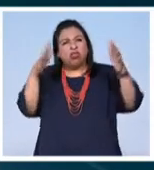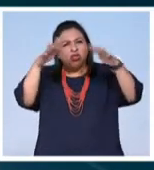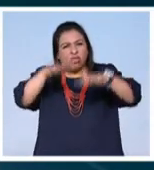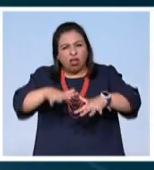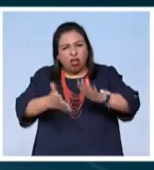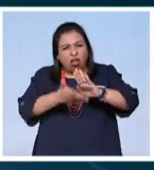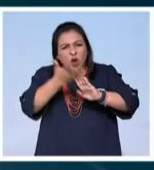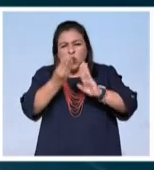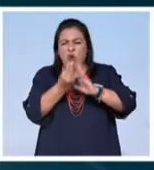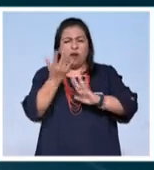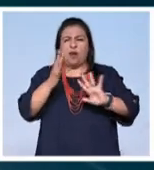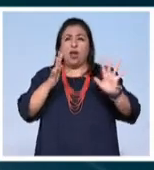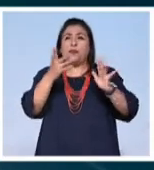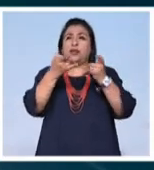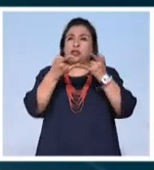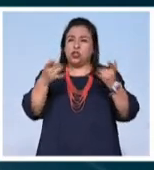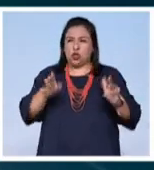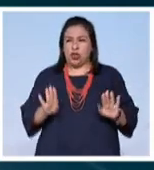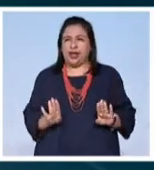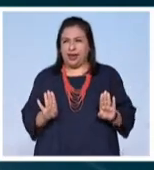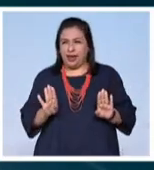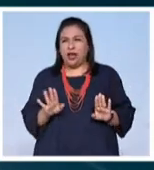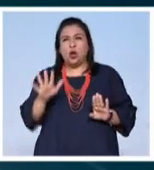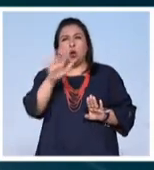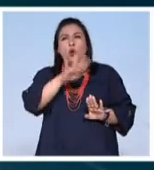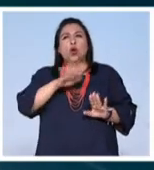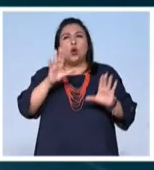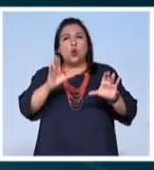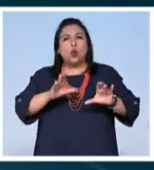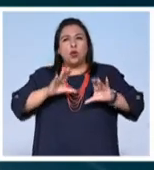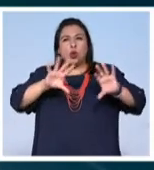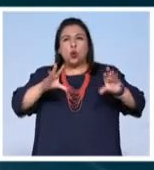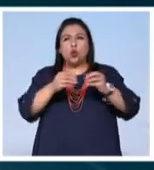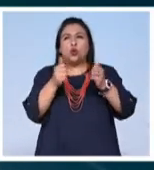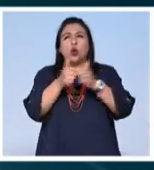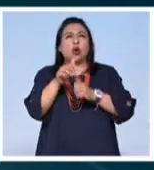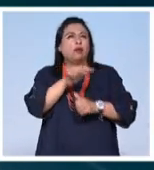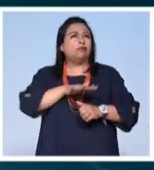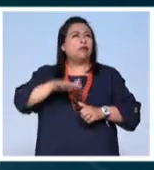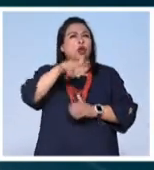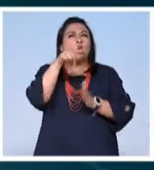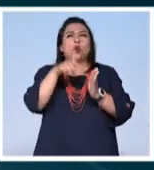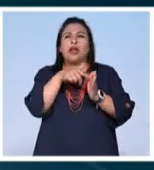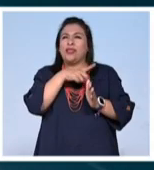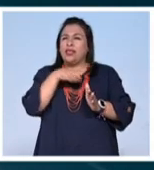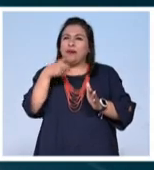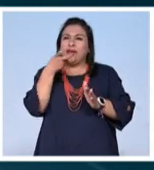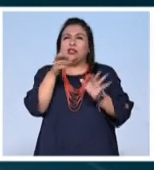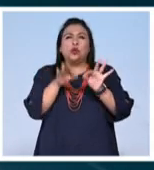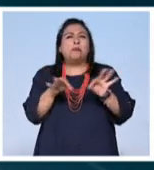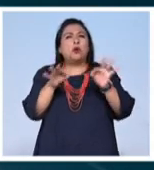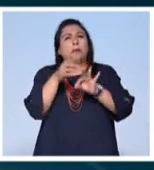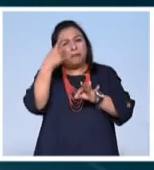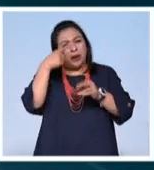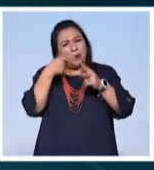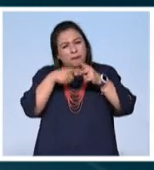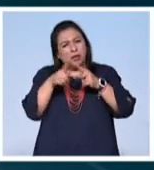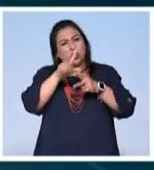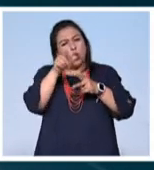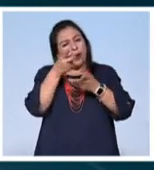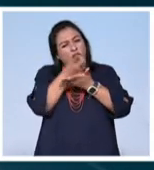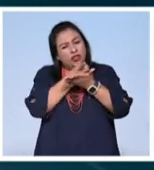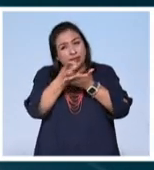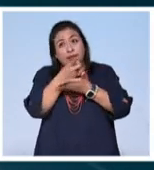nuevas. La historia y las características medioambientales que acompañan el entorno de un lugar es determinante para empezar a diseñar.